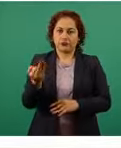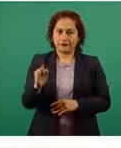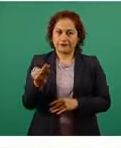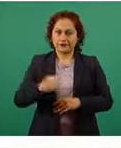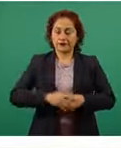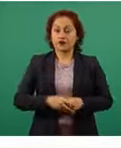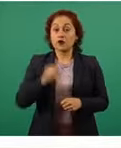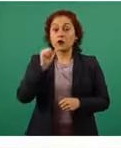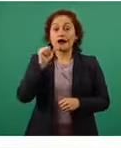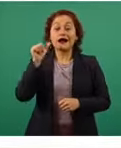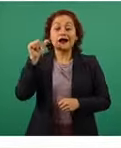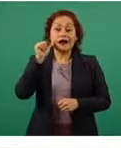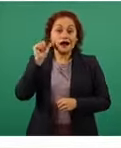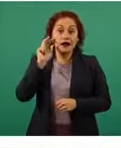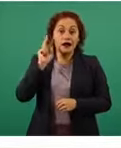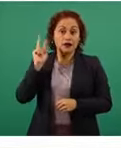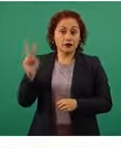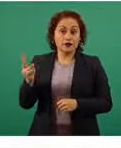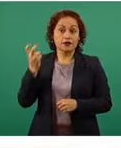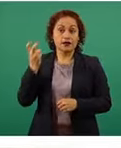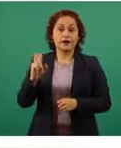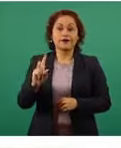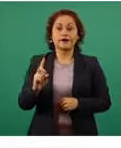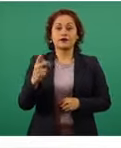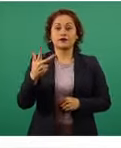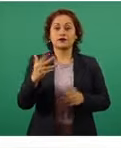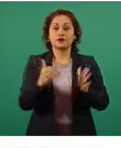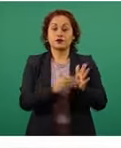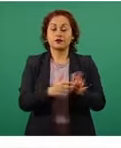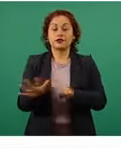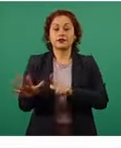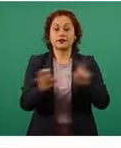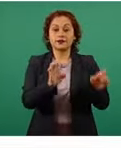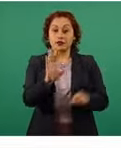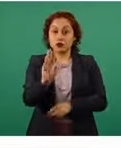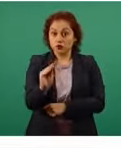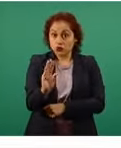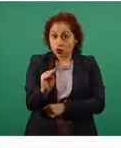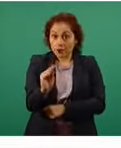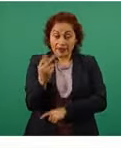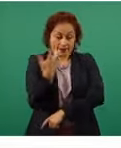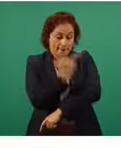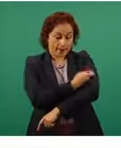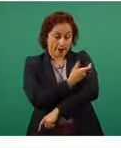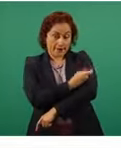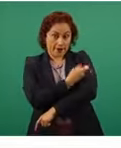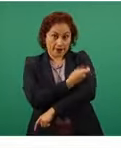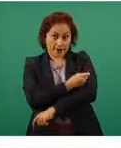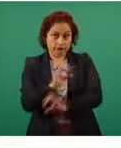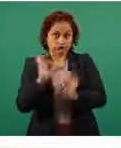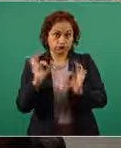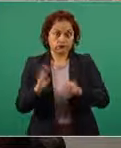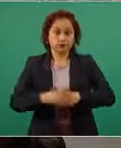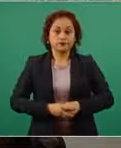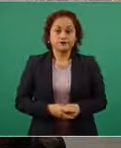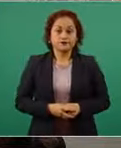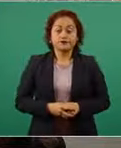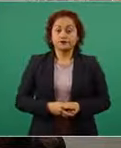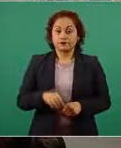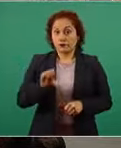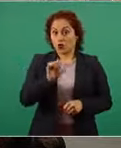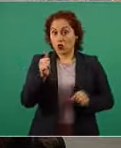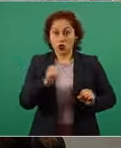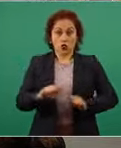tan sólo se aplicaron treinta y ocho mil setecientos noventa de las vacunas. Y en la siguiente imagen